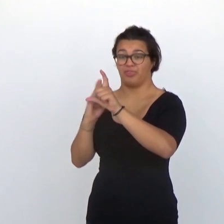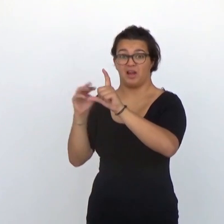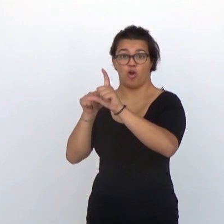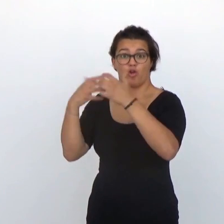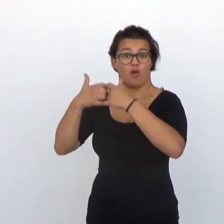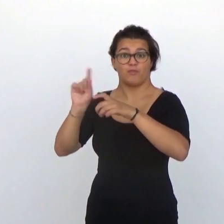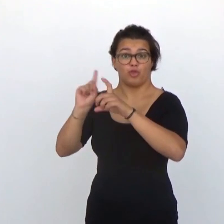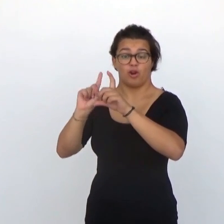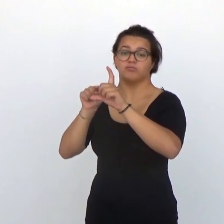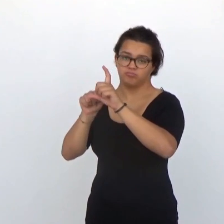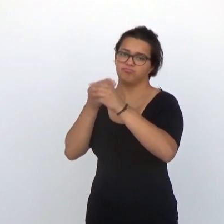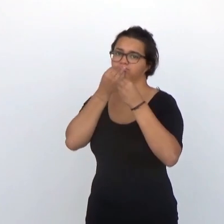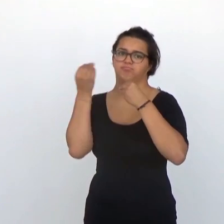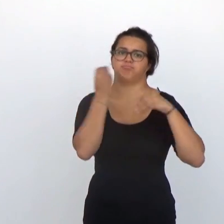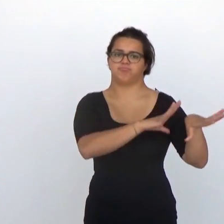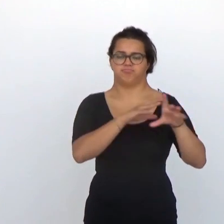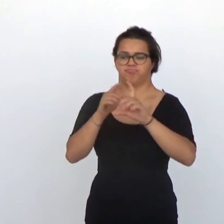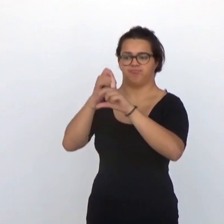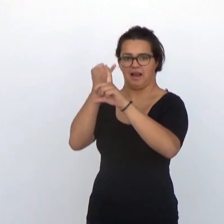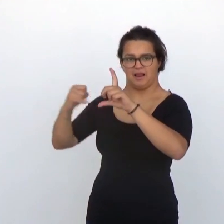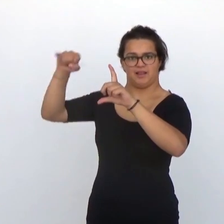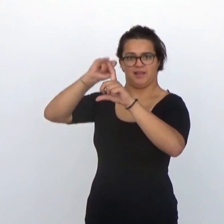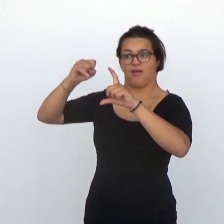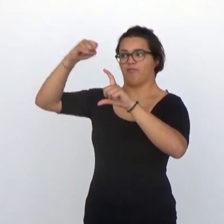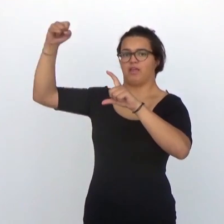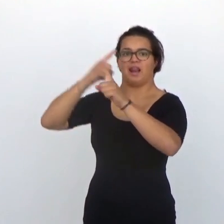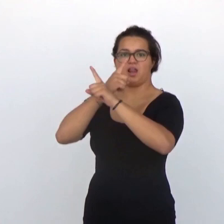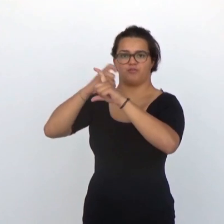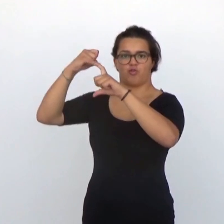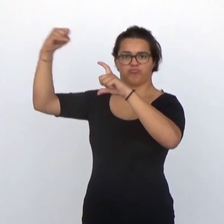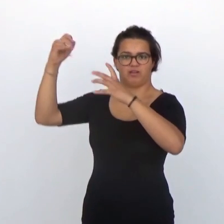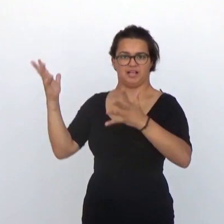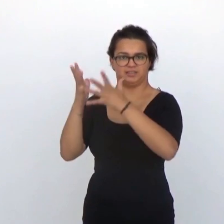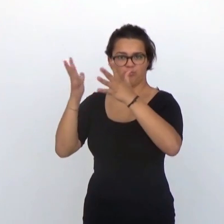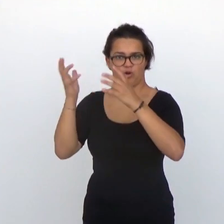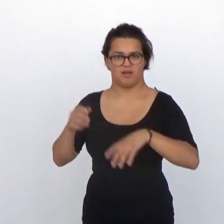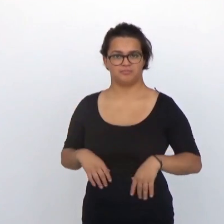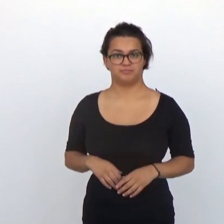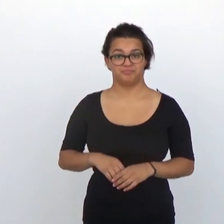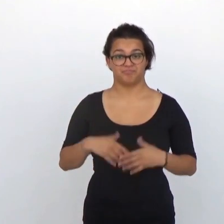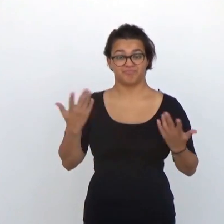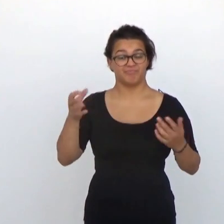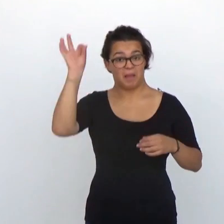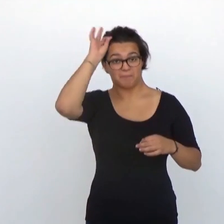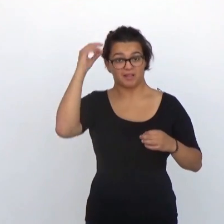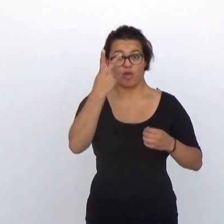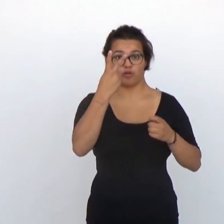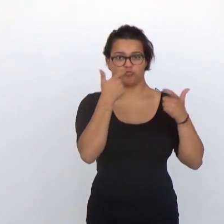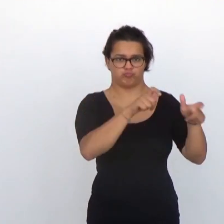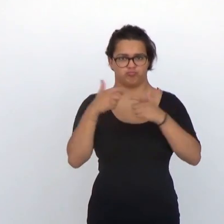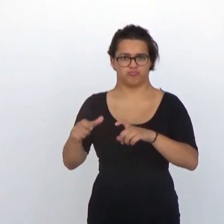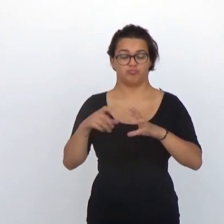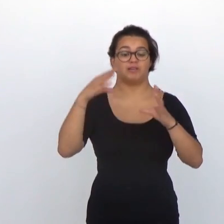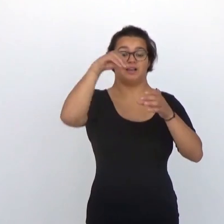para tratar de estimular las fibras nerviosas que en condiciones normales son activadas por las células ciliadas. El